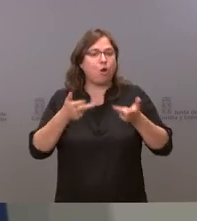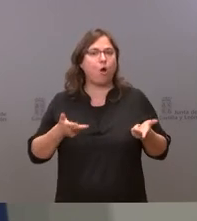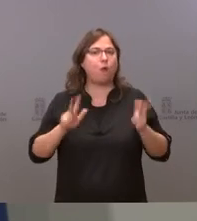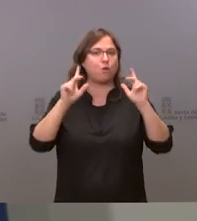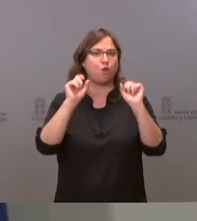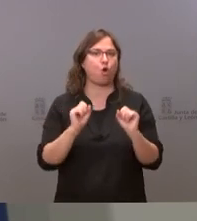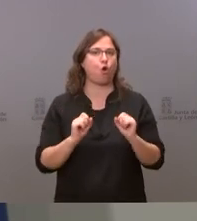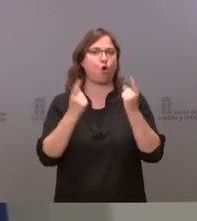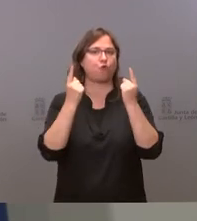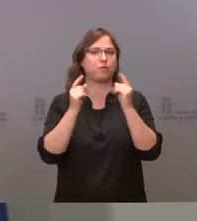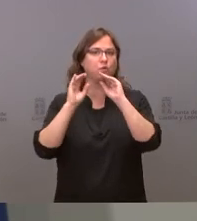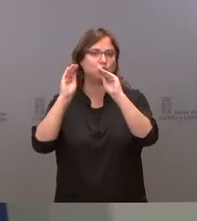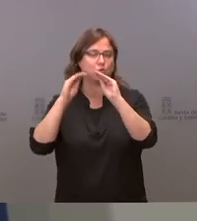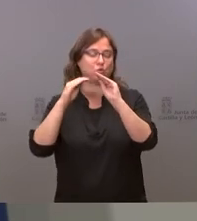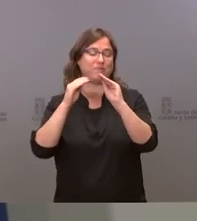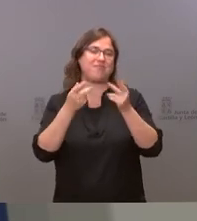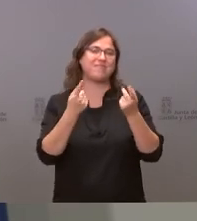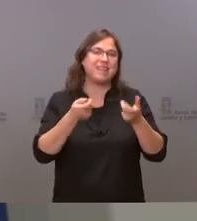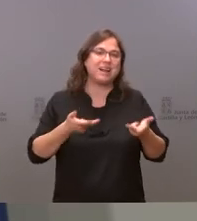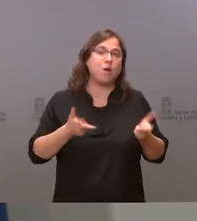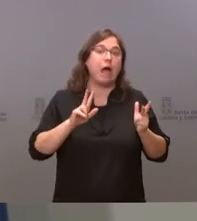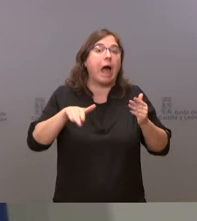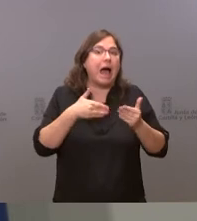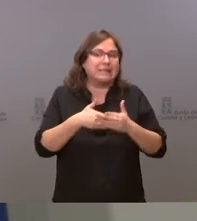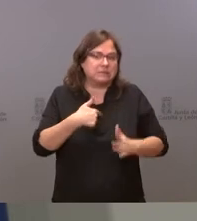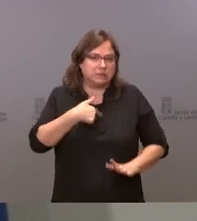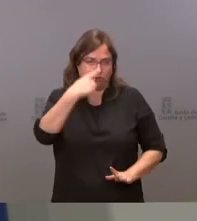de funcionamiento hasta donde yo sé